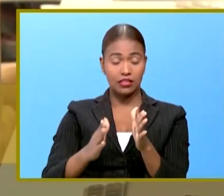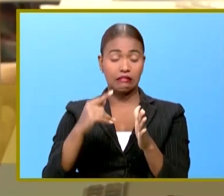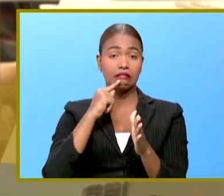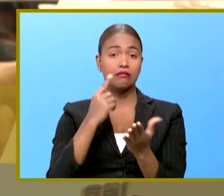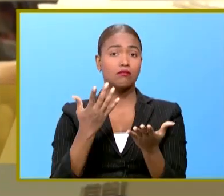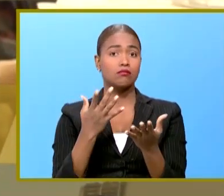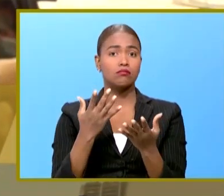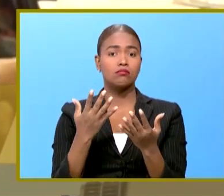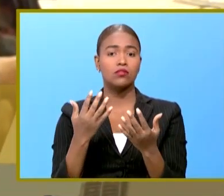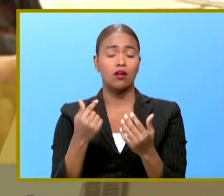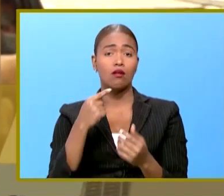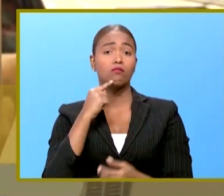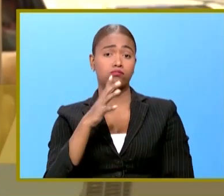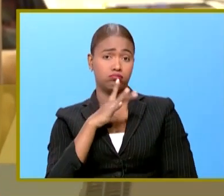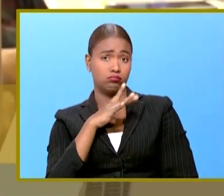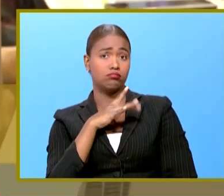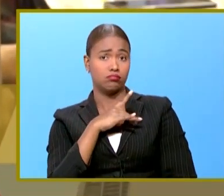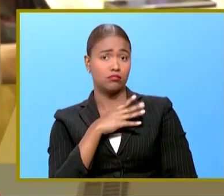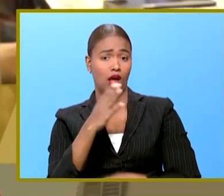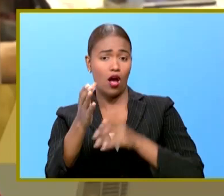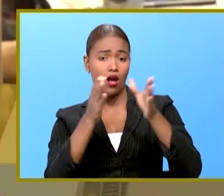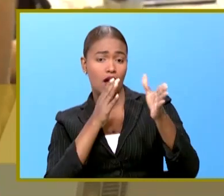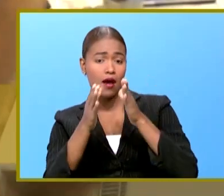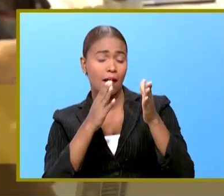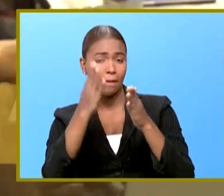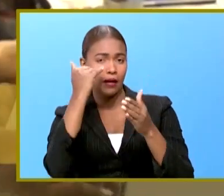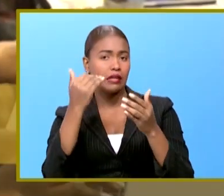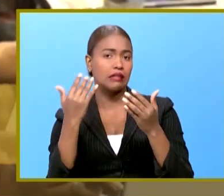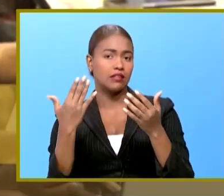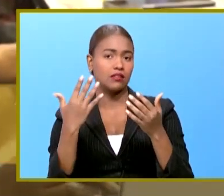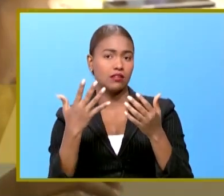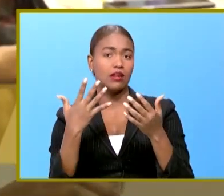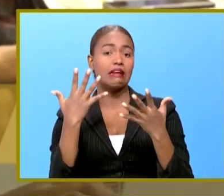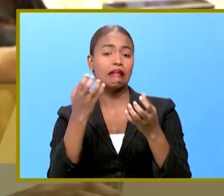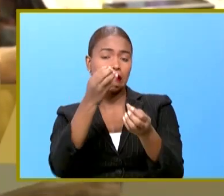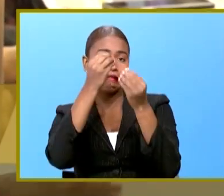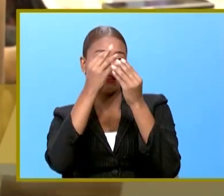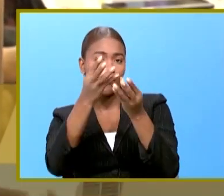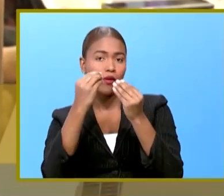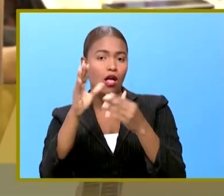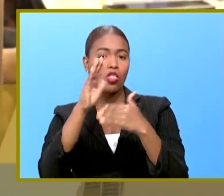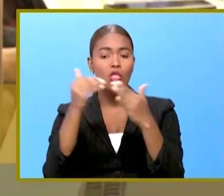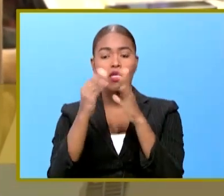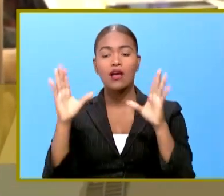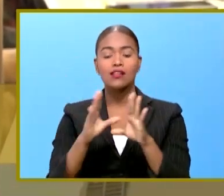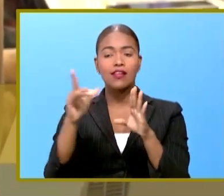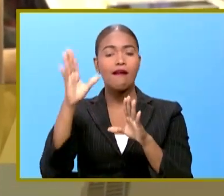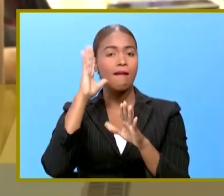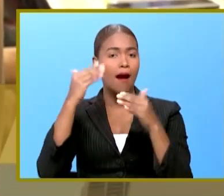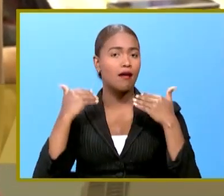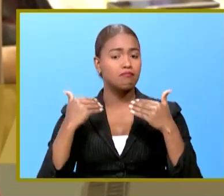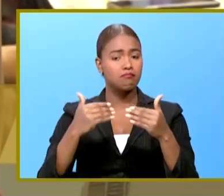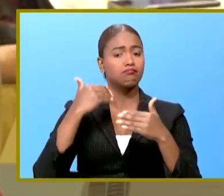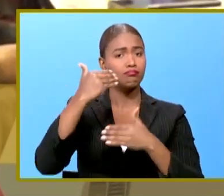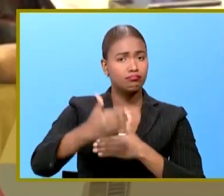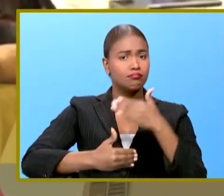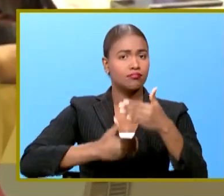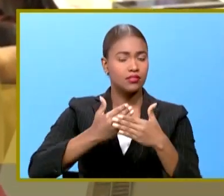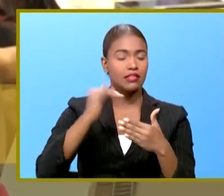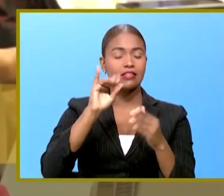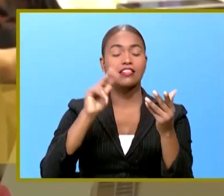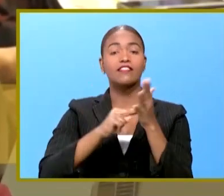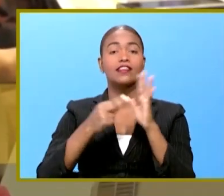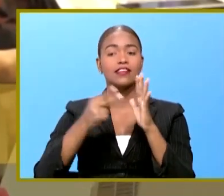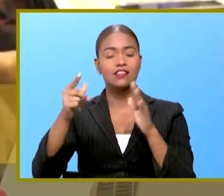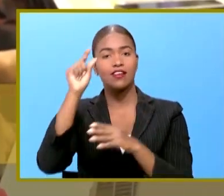muy muy bien porque ha tratado de externarnos todas las acciones que ha ido tomando lo que denota que